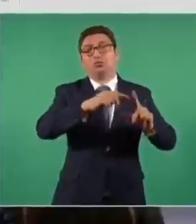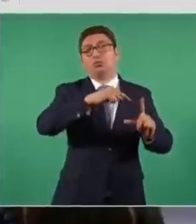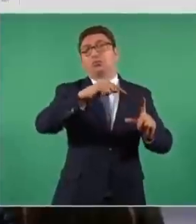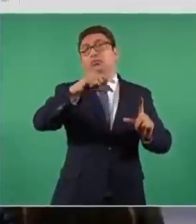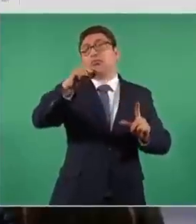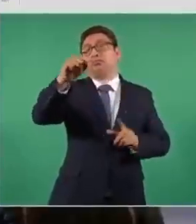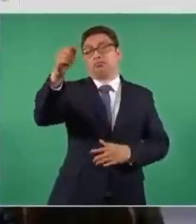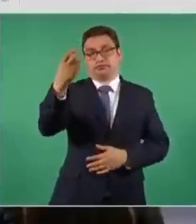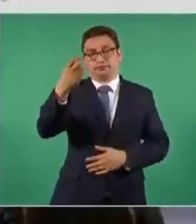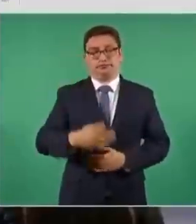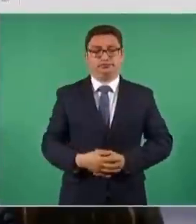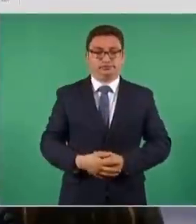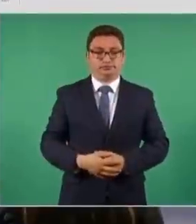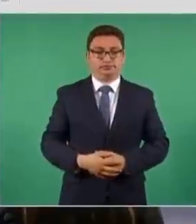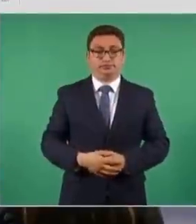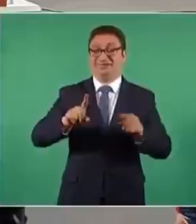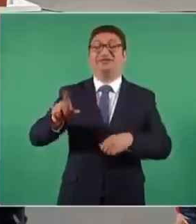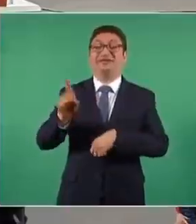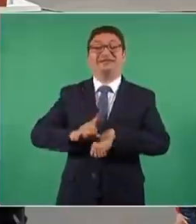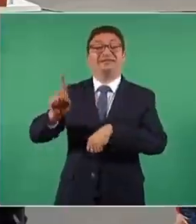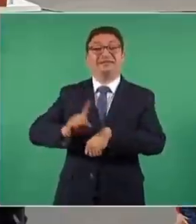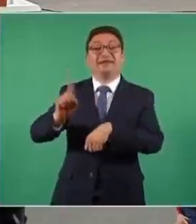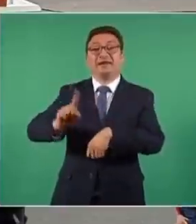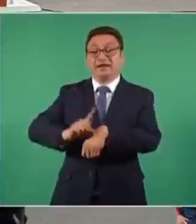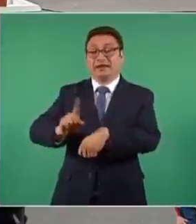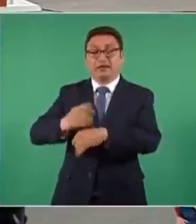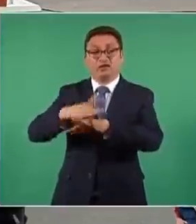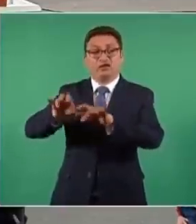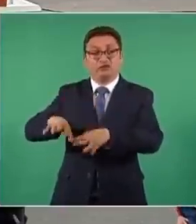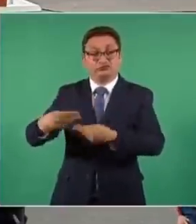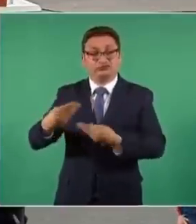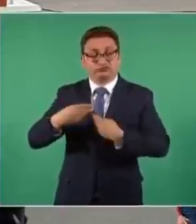pues allá estaríamos en homicidios. Y hemos logrado esto,